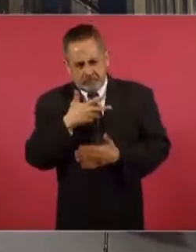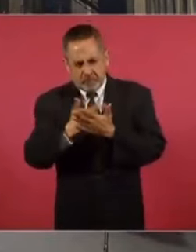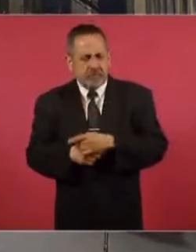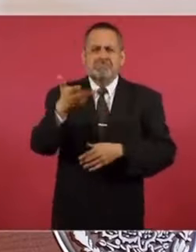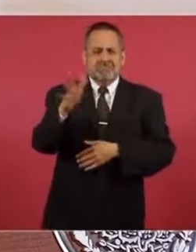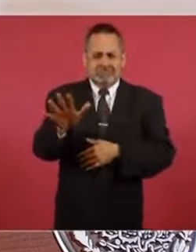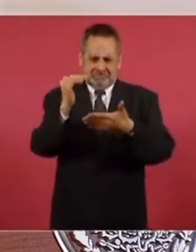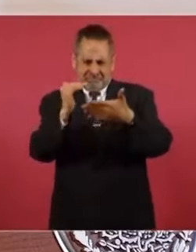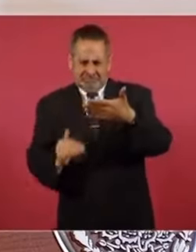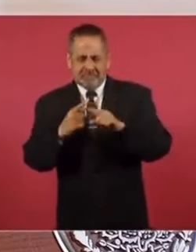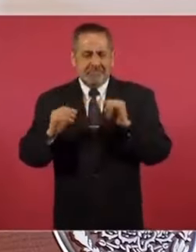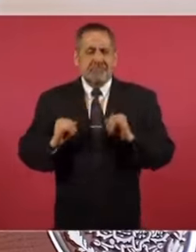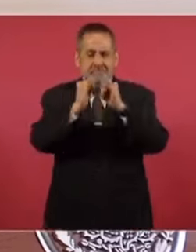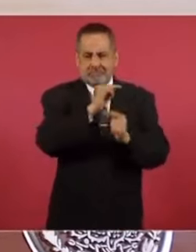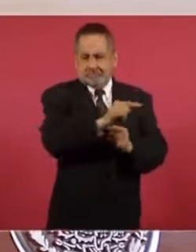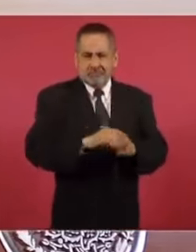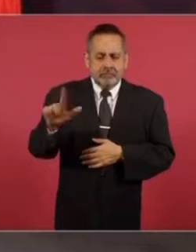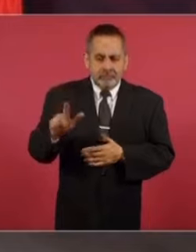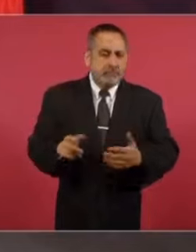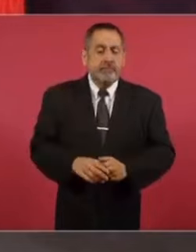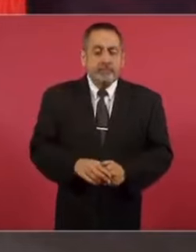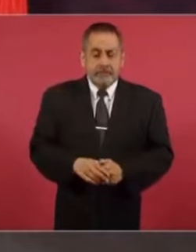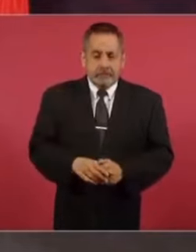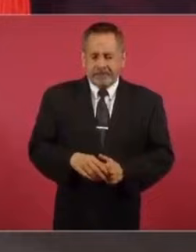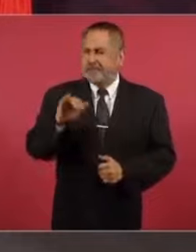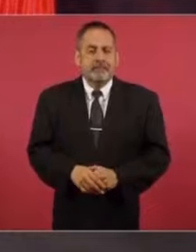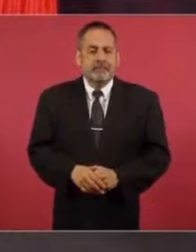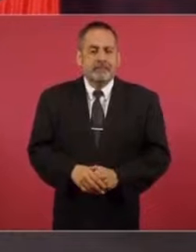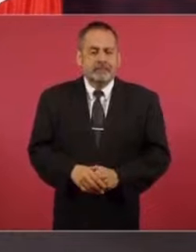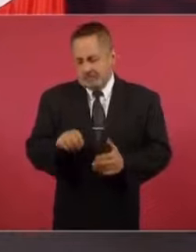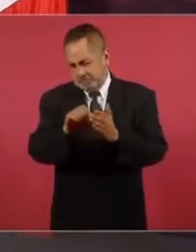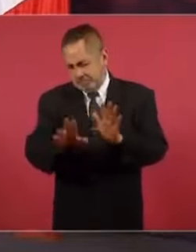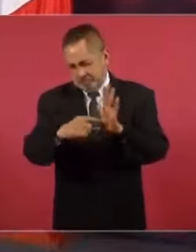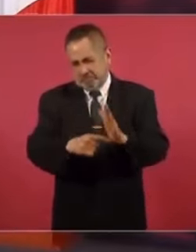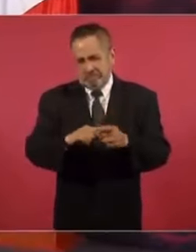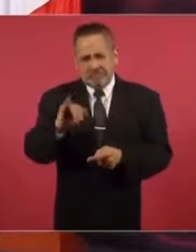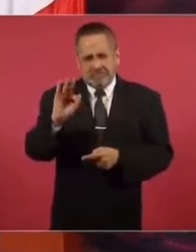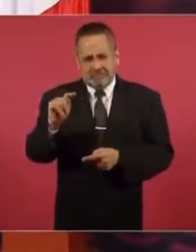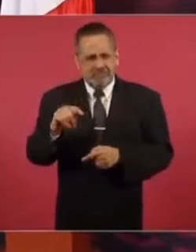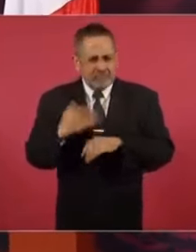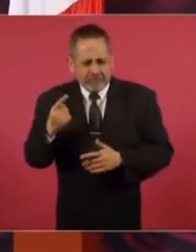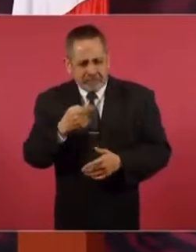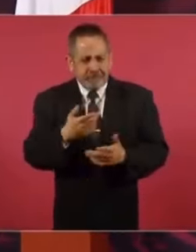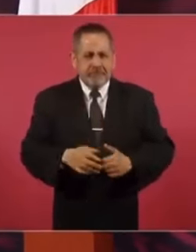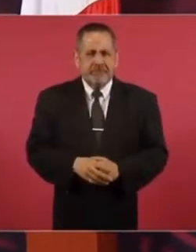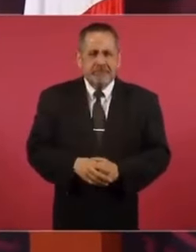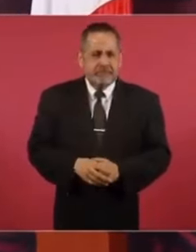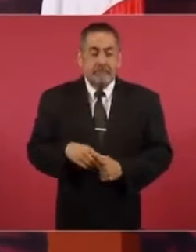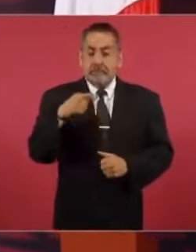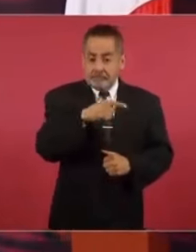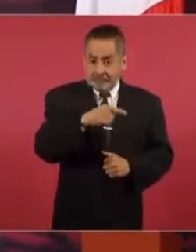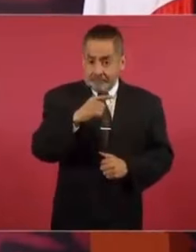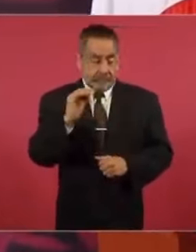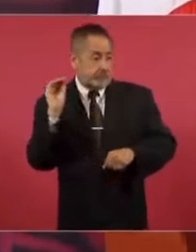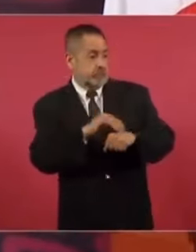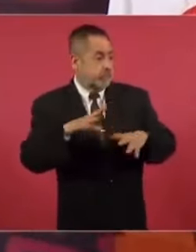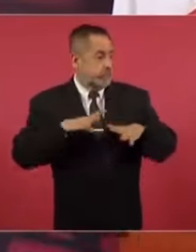Sí, son como 10. Es el IFETEL, PIFETEL, por ejemplo. ¿Por qué esa? ¿Por qué esa la crearon?